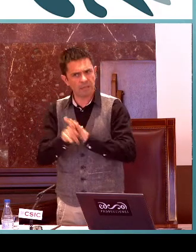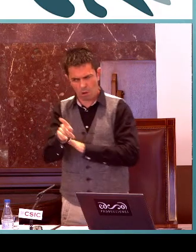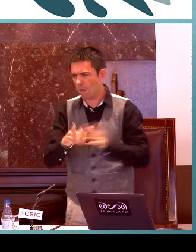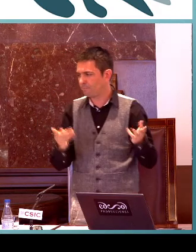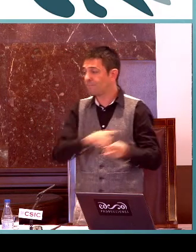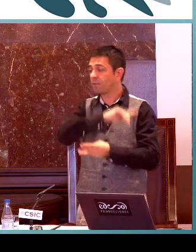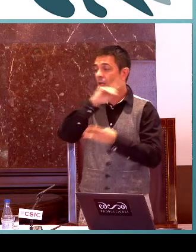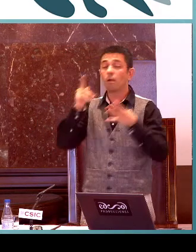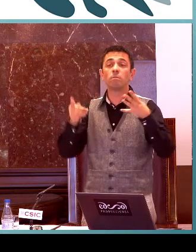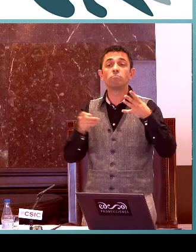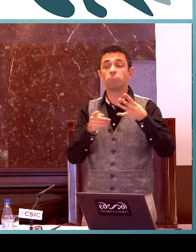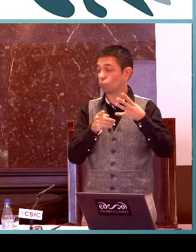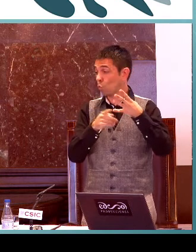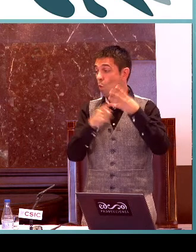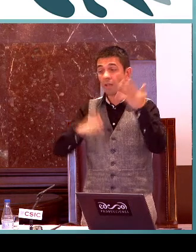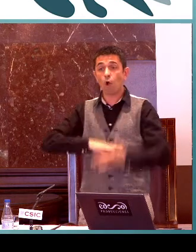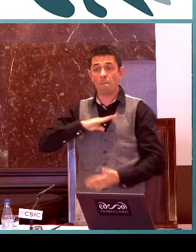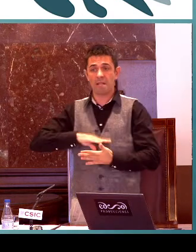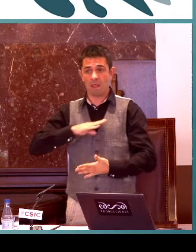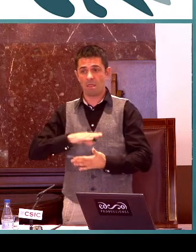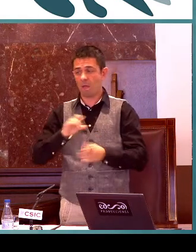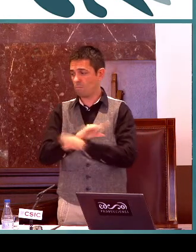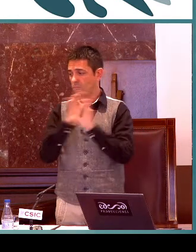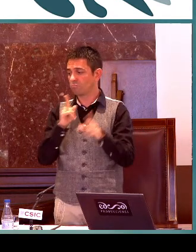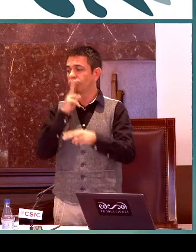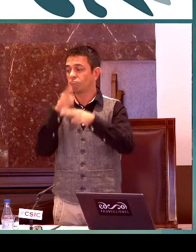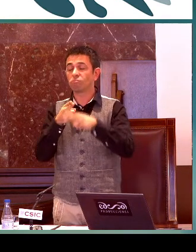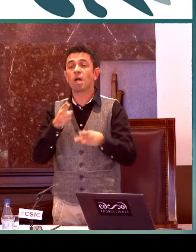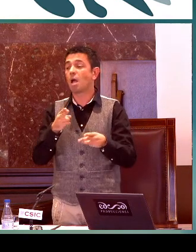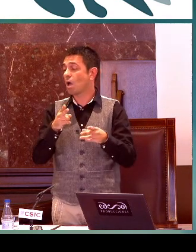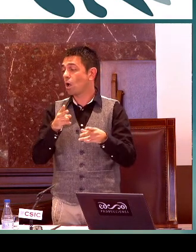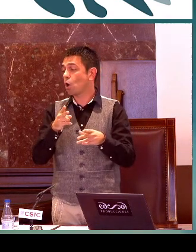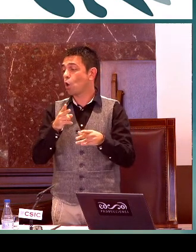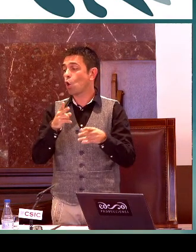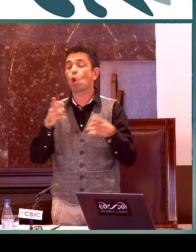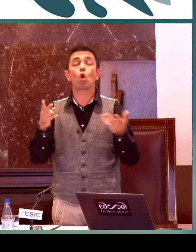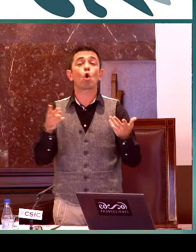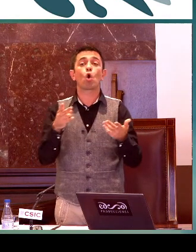Se puede desarrollar la lengua de signos dentro de estas competencias. Y la última competencia